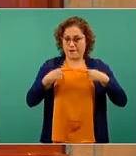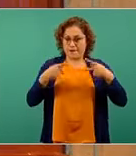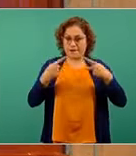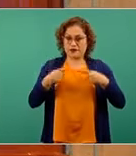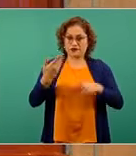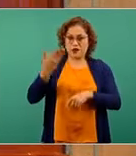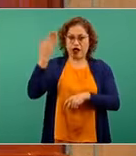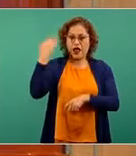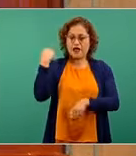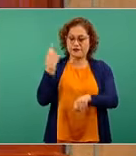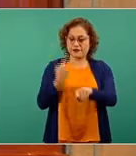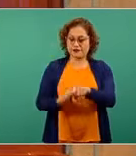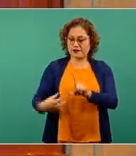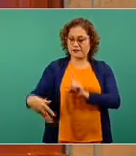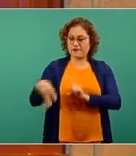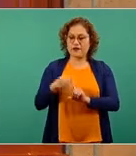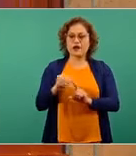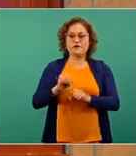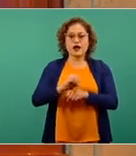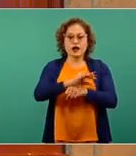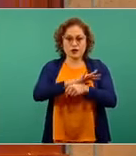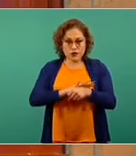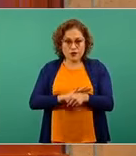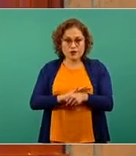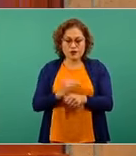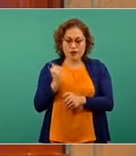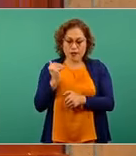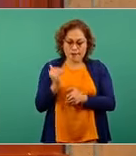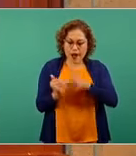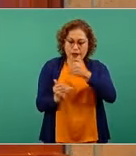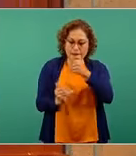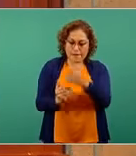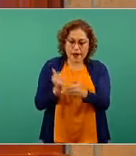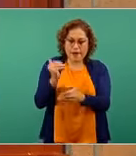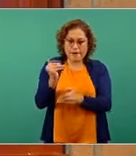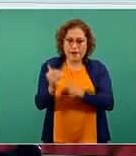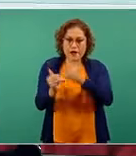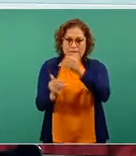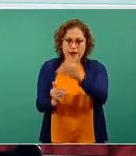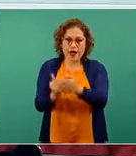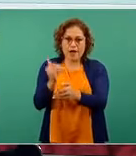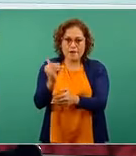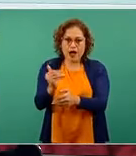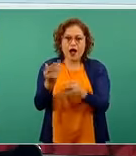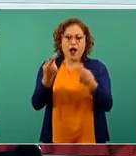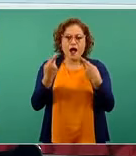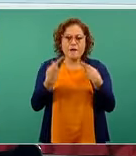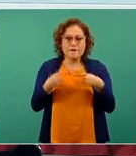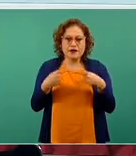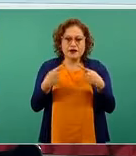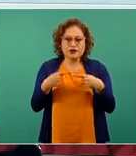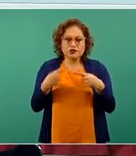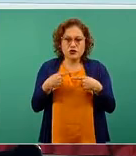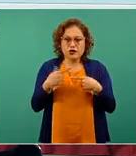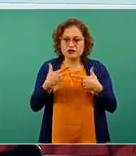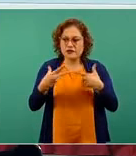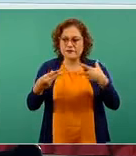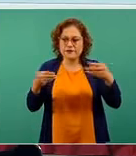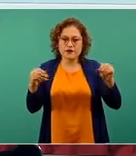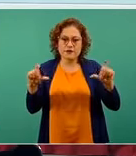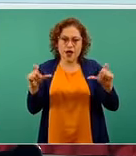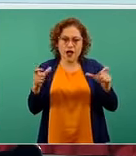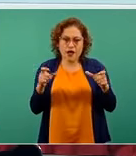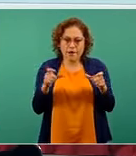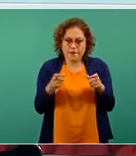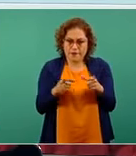COVID-19, en la medida que iba avanzando las primeras semanas del año, se fue disminuyendo, más no así disminuía con